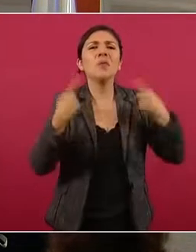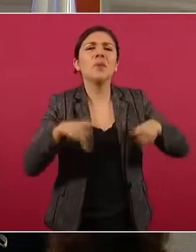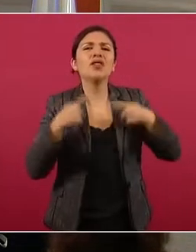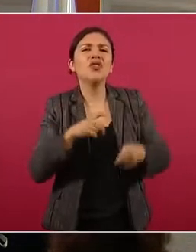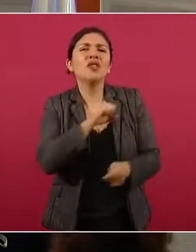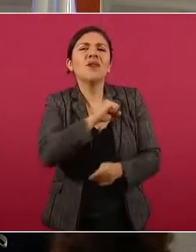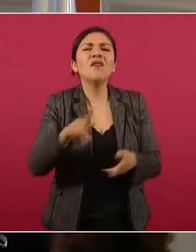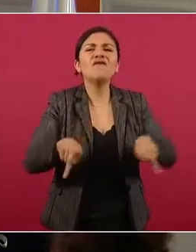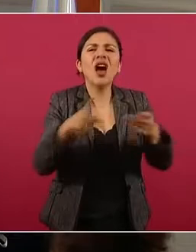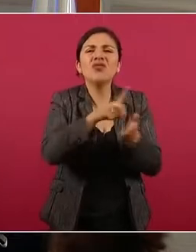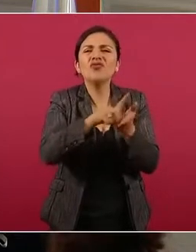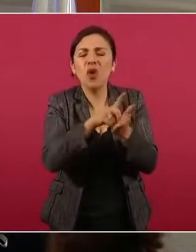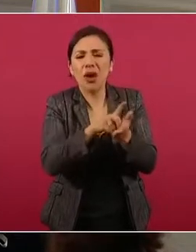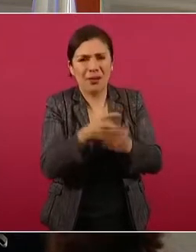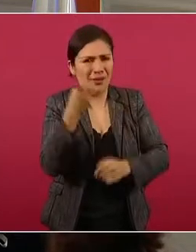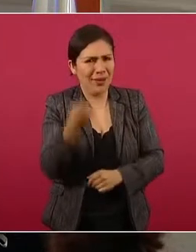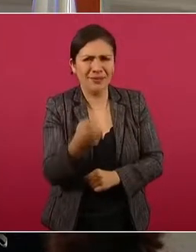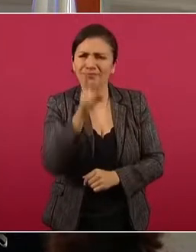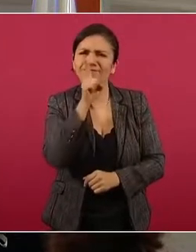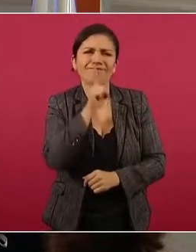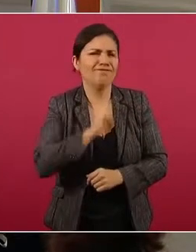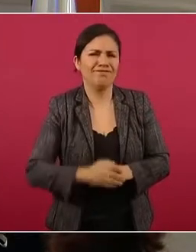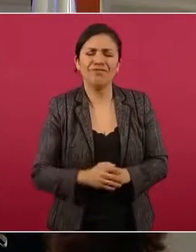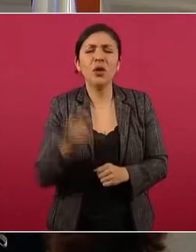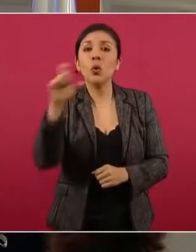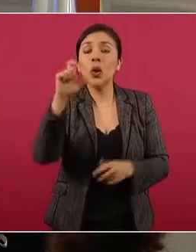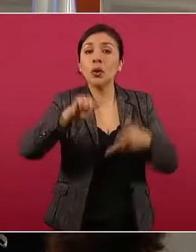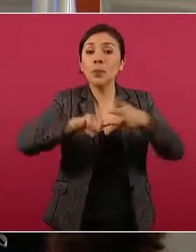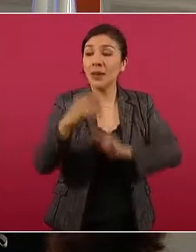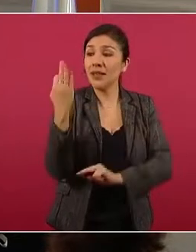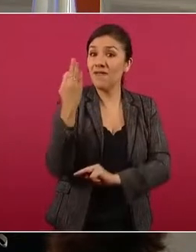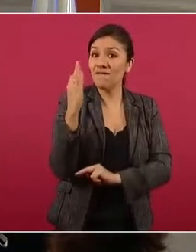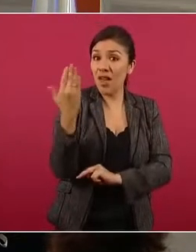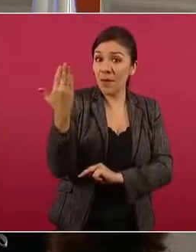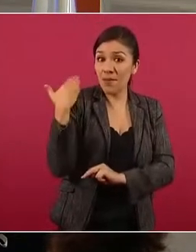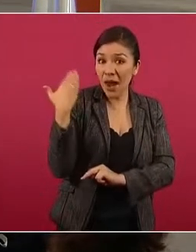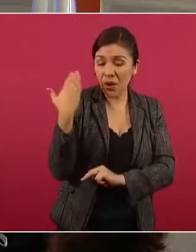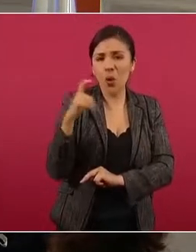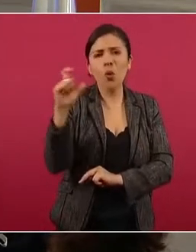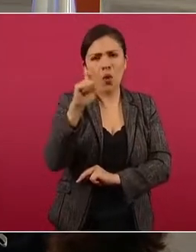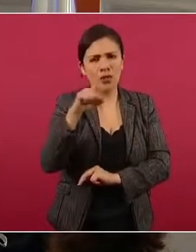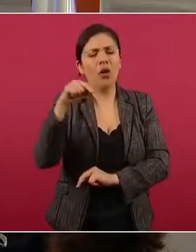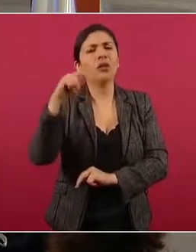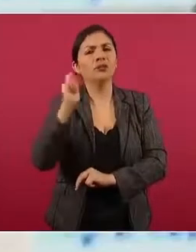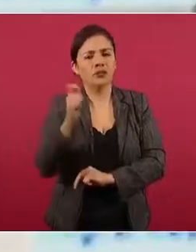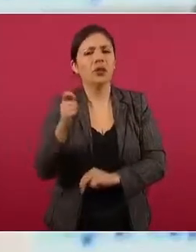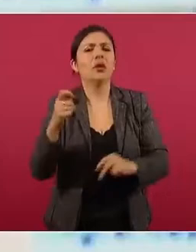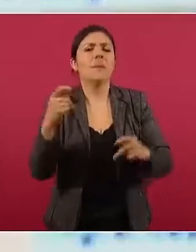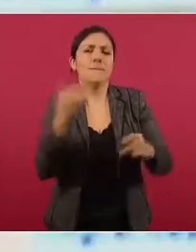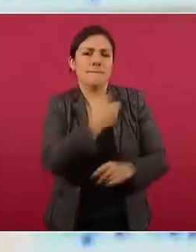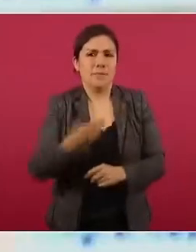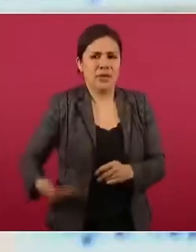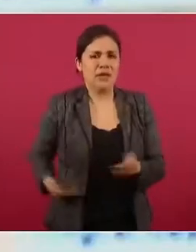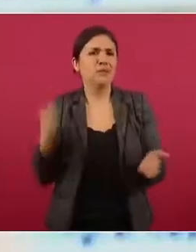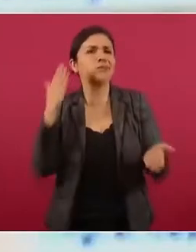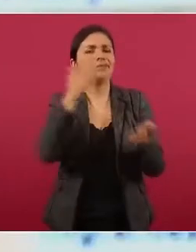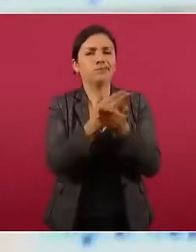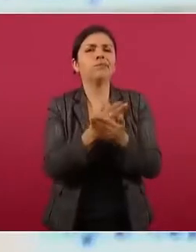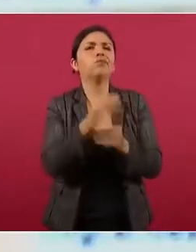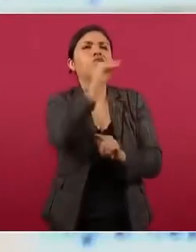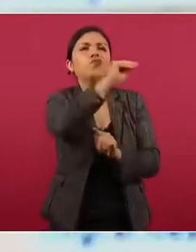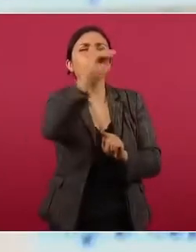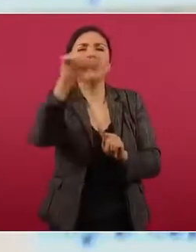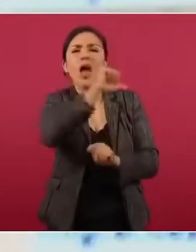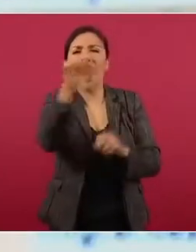es falso. Desde febrero de 2022, durante una gira por la frontera norte, el presidente López